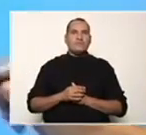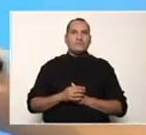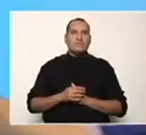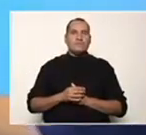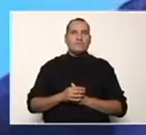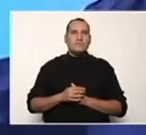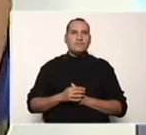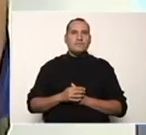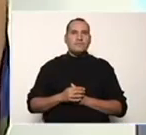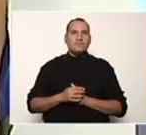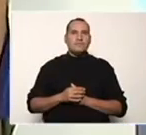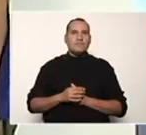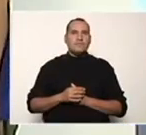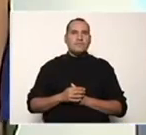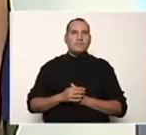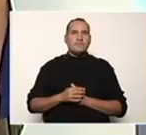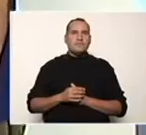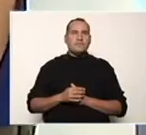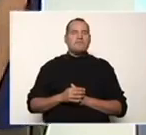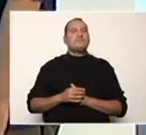Vamos a continuar por aquí.